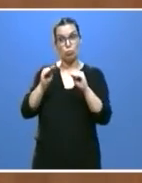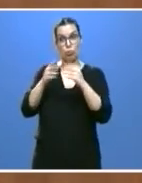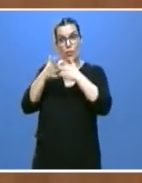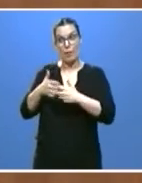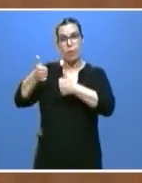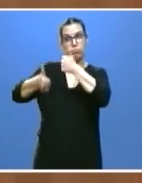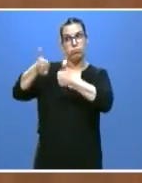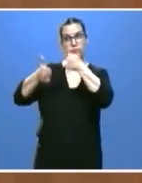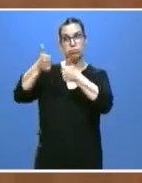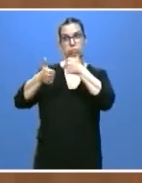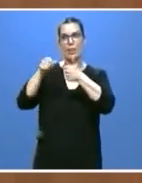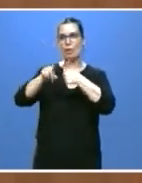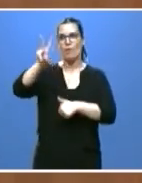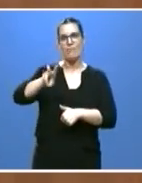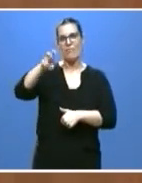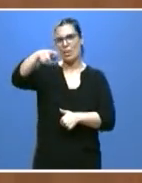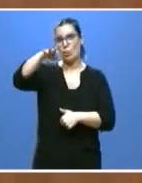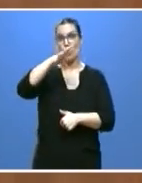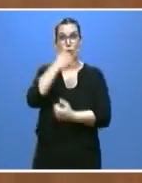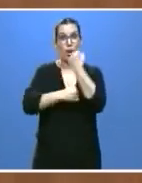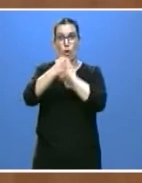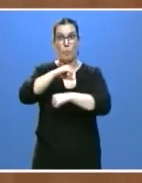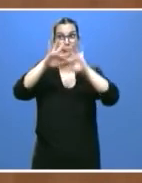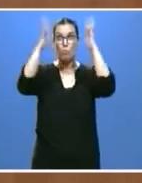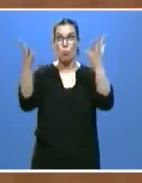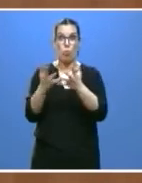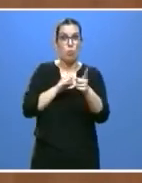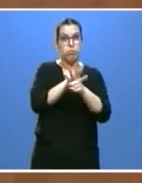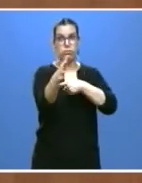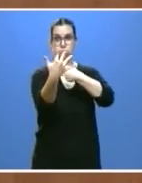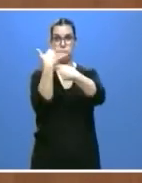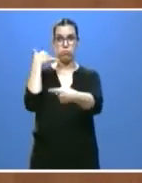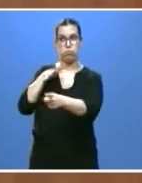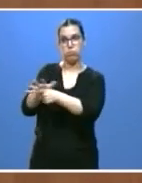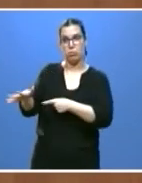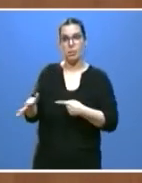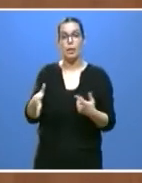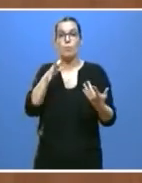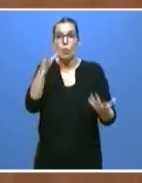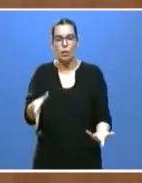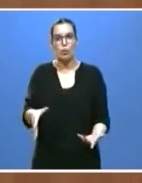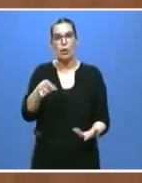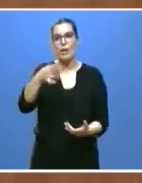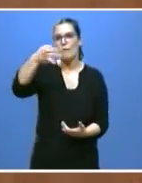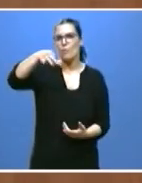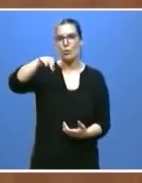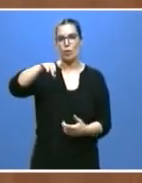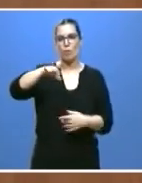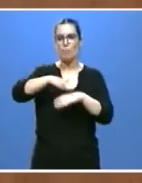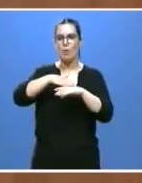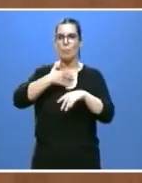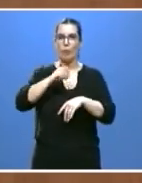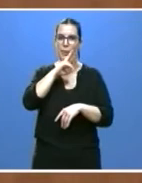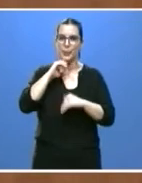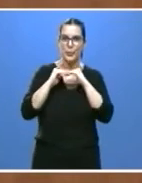válida en una economía globalizada. Esa es la forma de dar garantías a la viabilidad y a la pervivencia